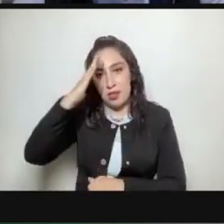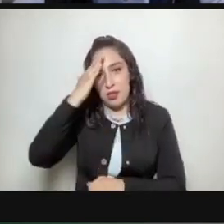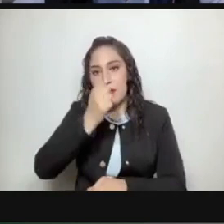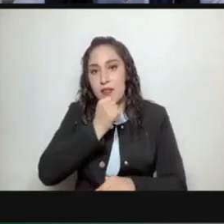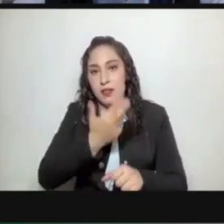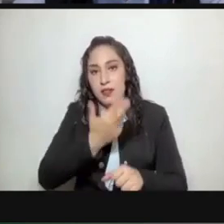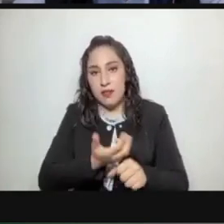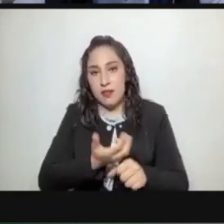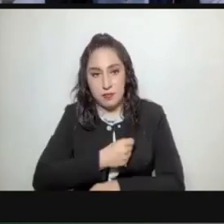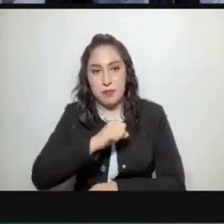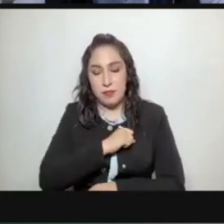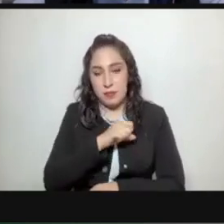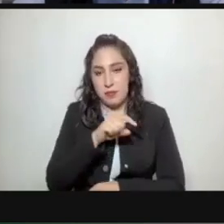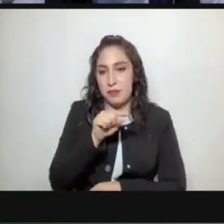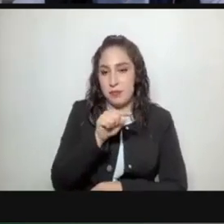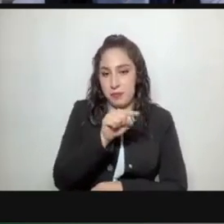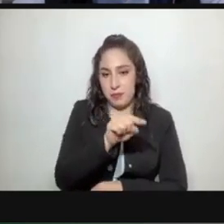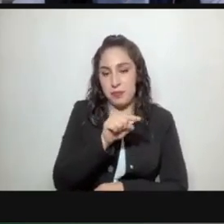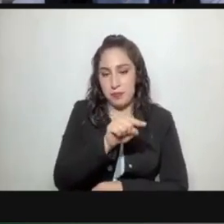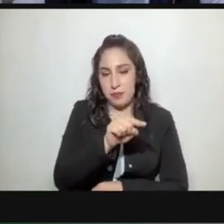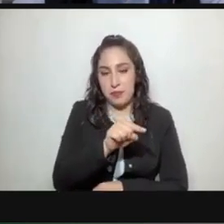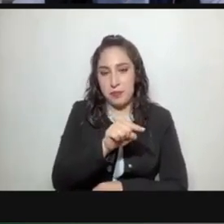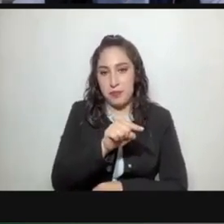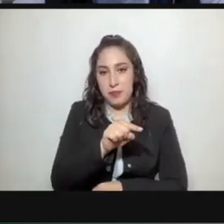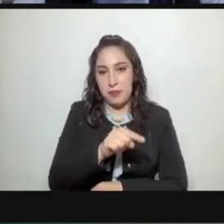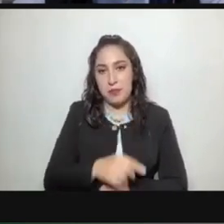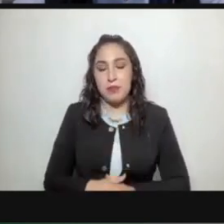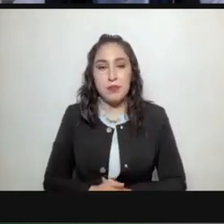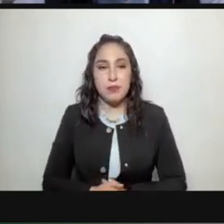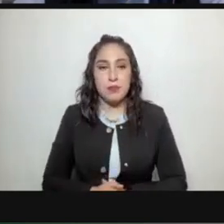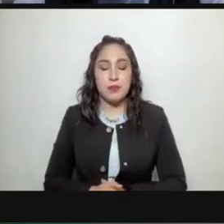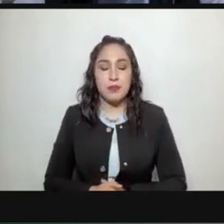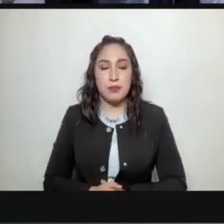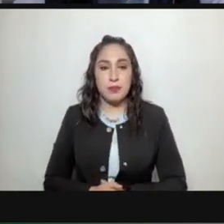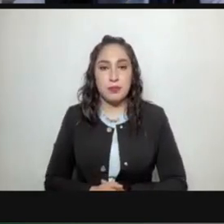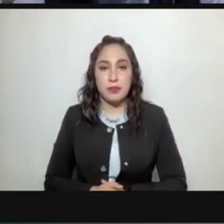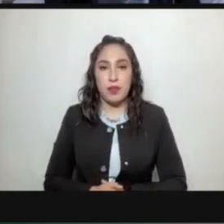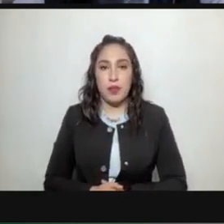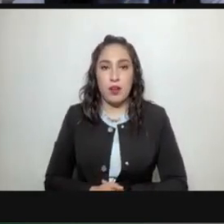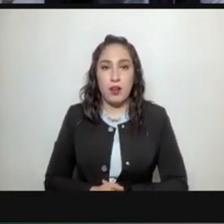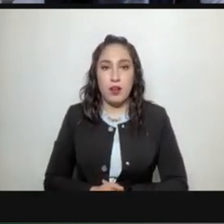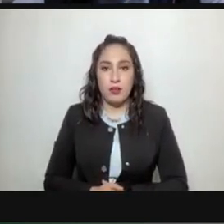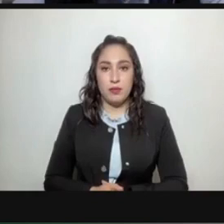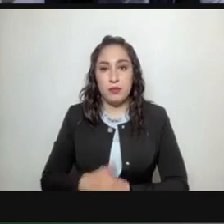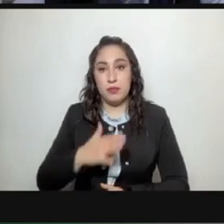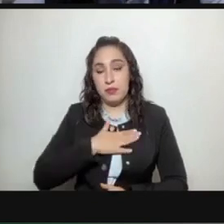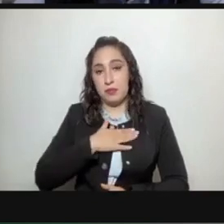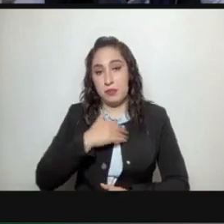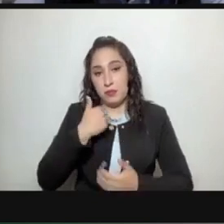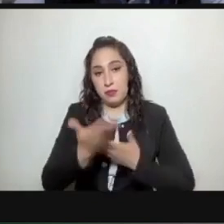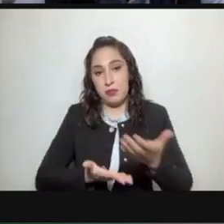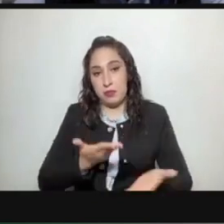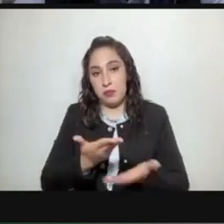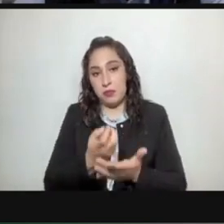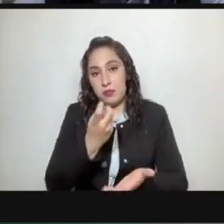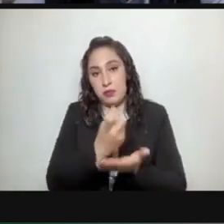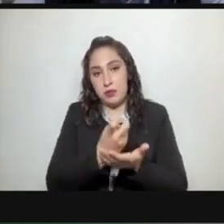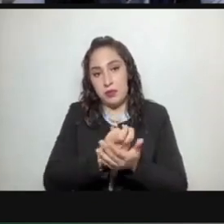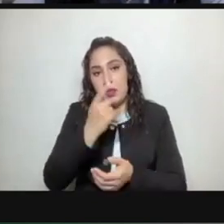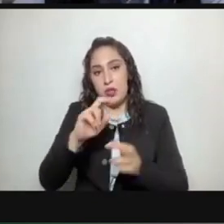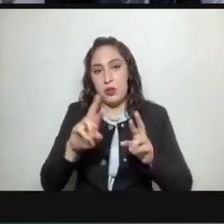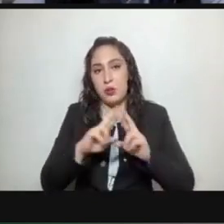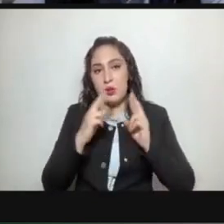quien tiene a su cargo la dirección de de los temas de salud de esta ciudad entonces mi propuesta es que sea de manera